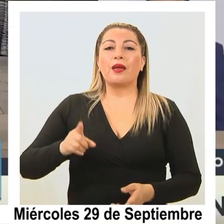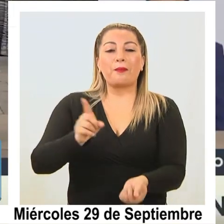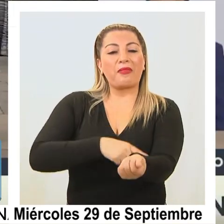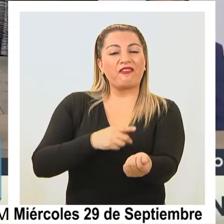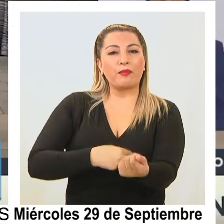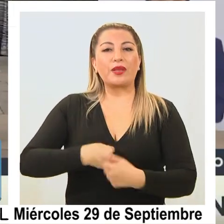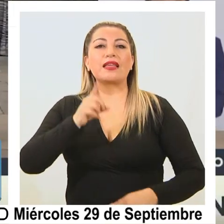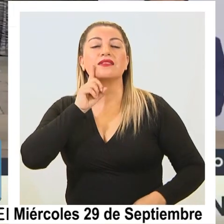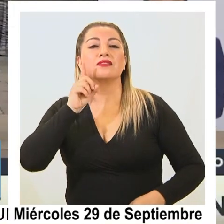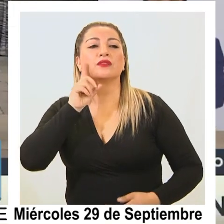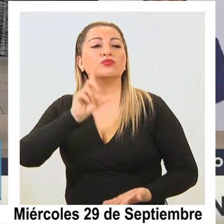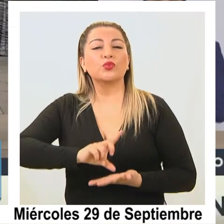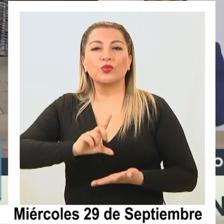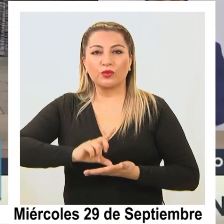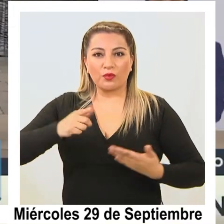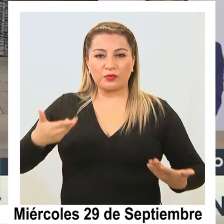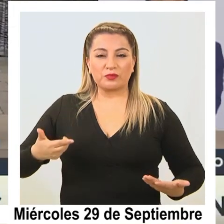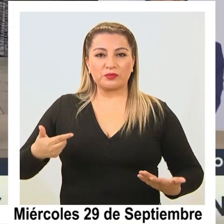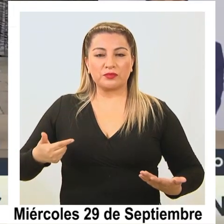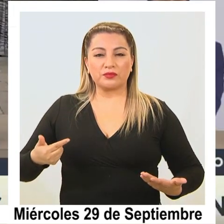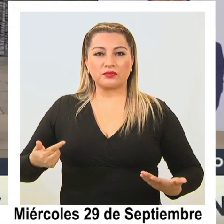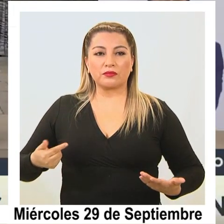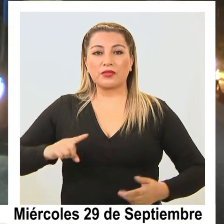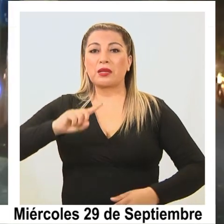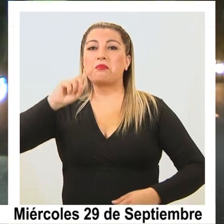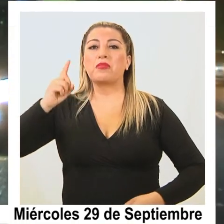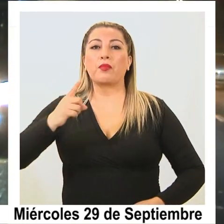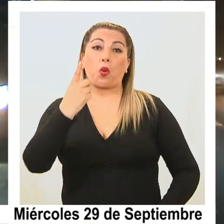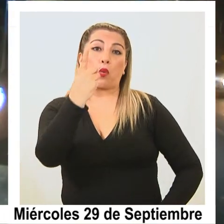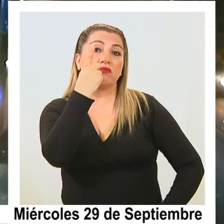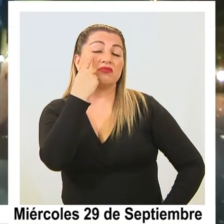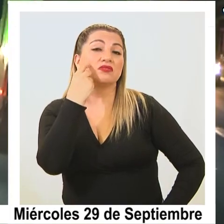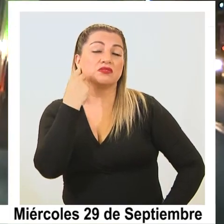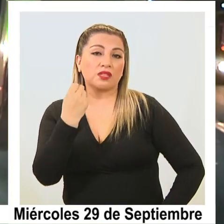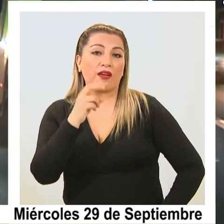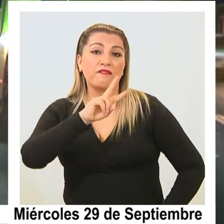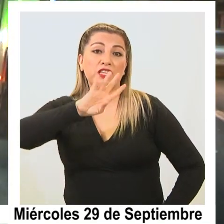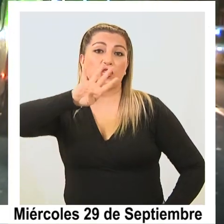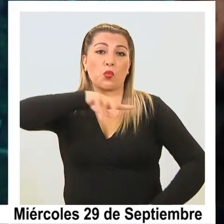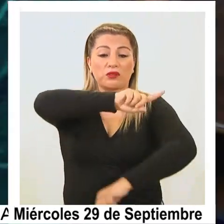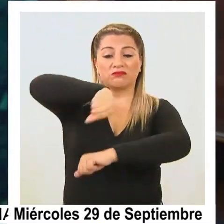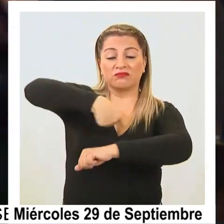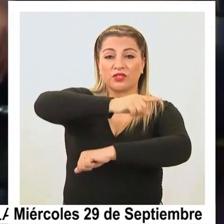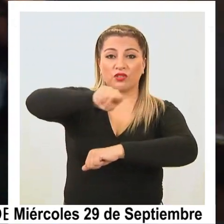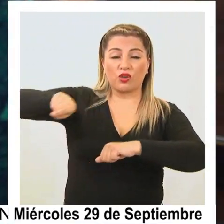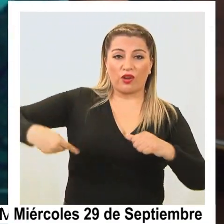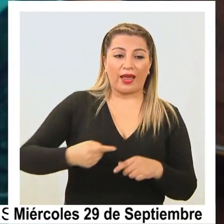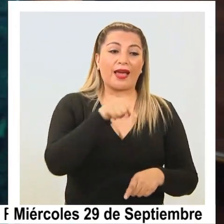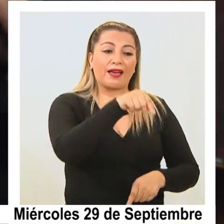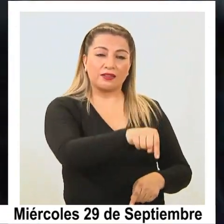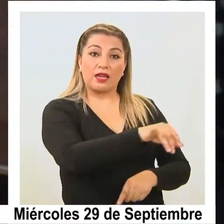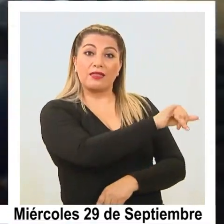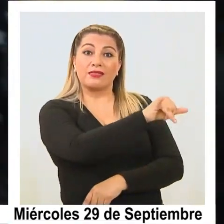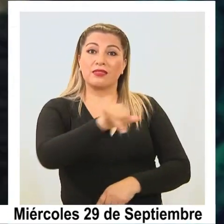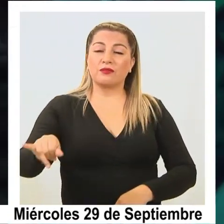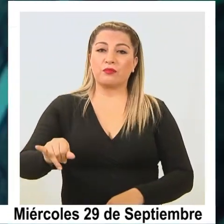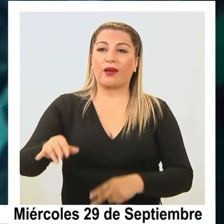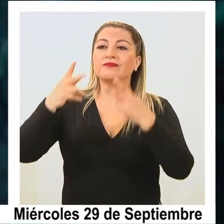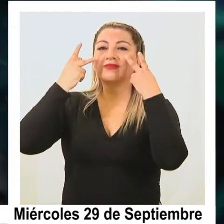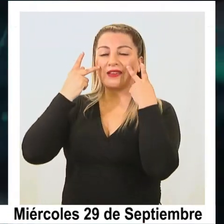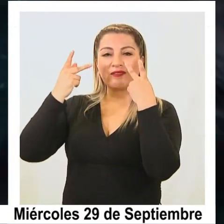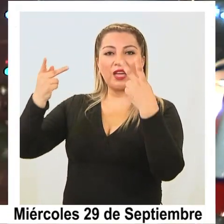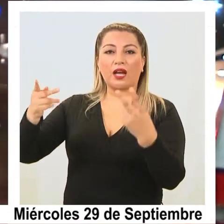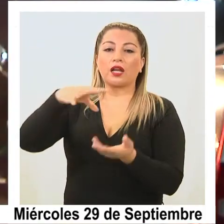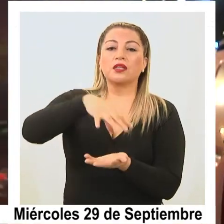familias puedan tener un espacio de unas primeras 24 horas, ojalá no más allá de eso, para poder después destinar su